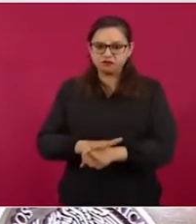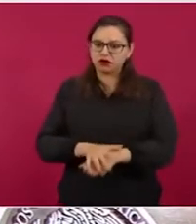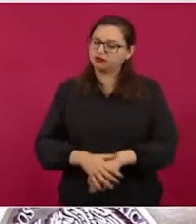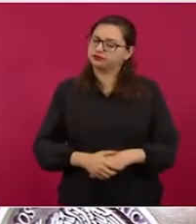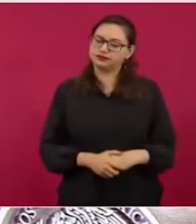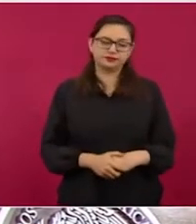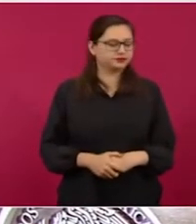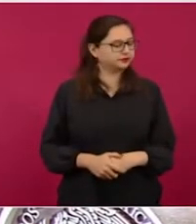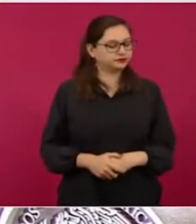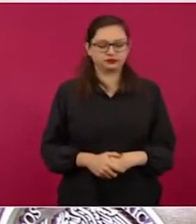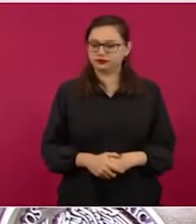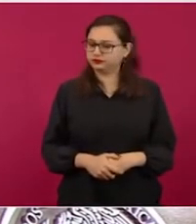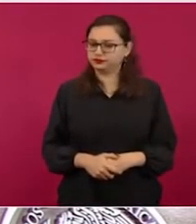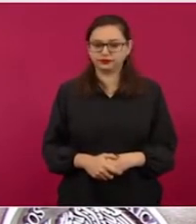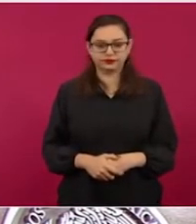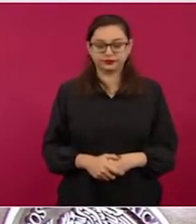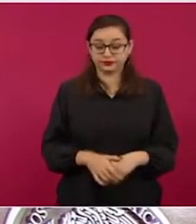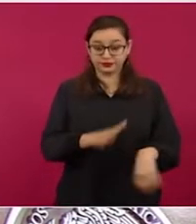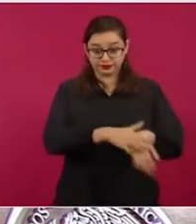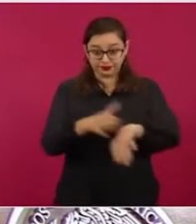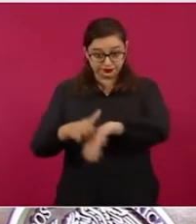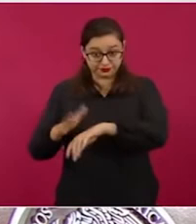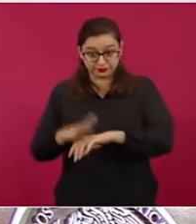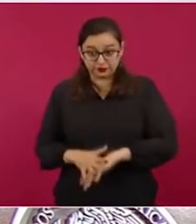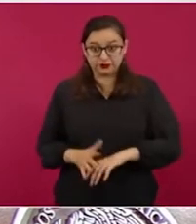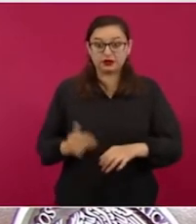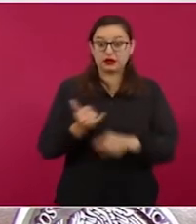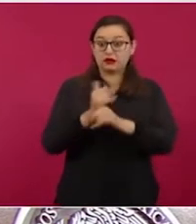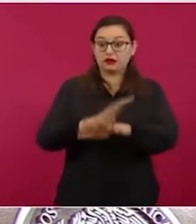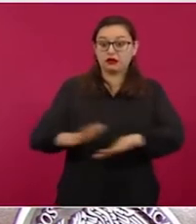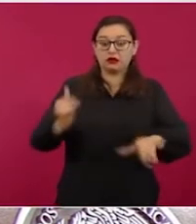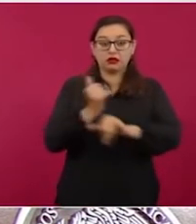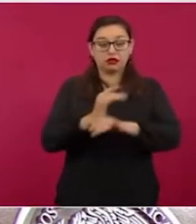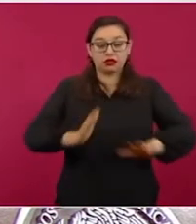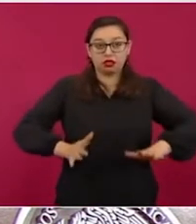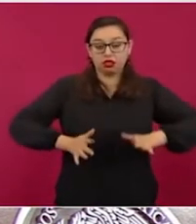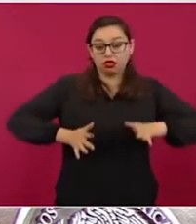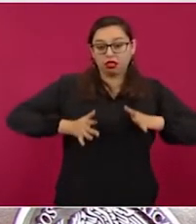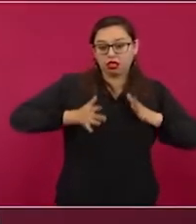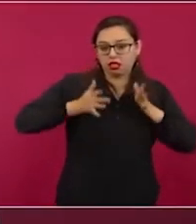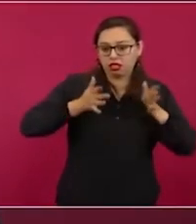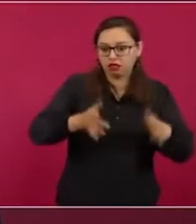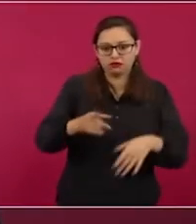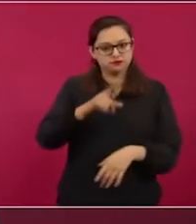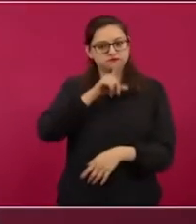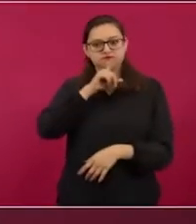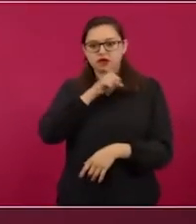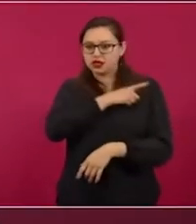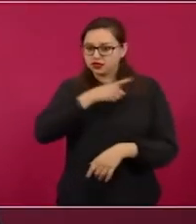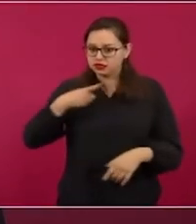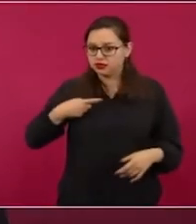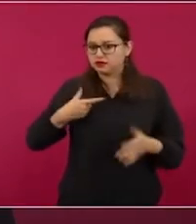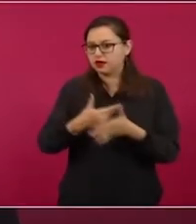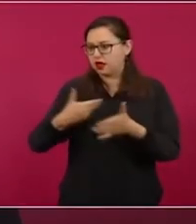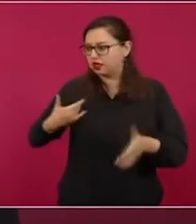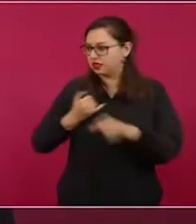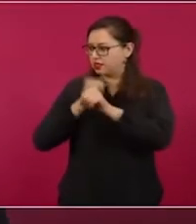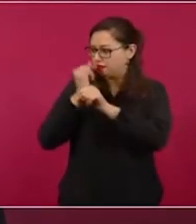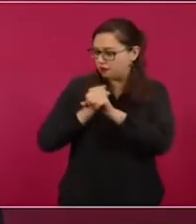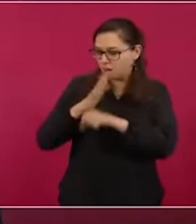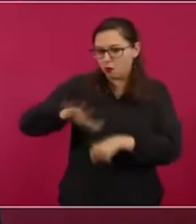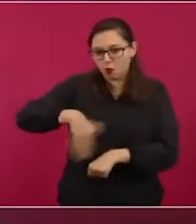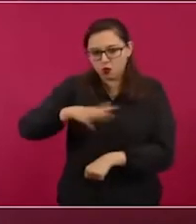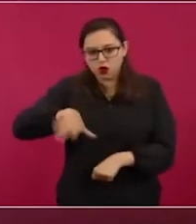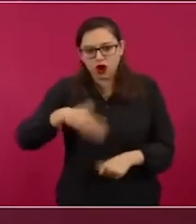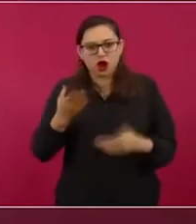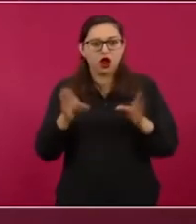manipulaciones informativas, a actuar con prudencia, a buscar y consultar fuentes fiables y a